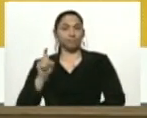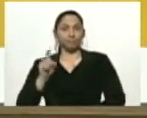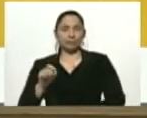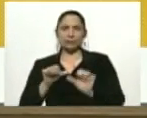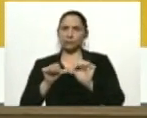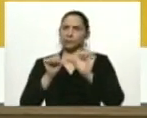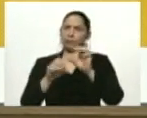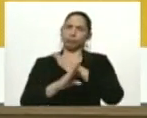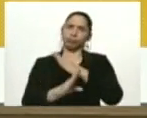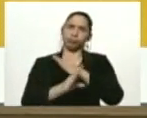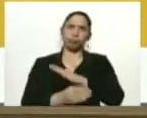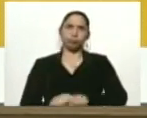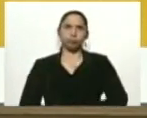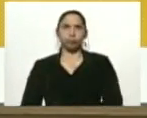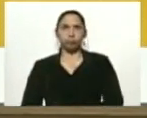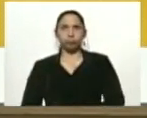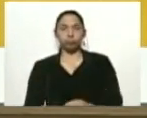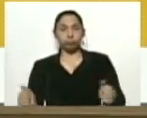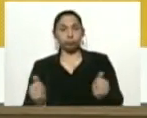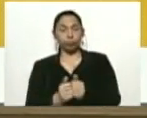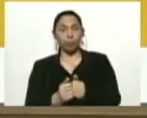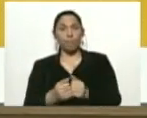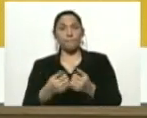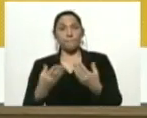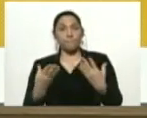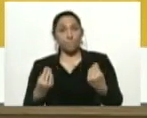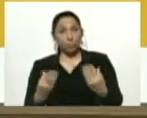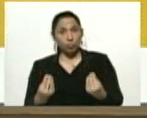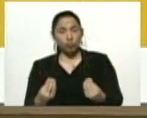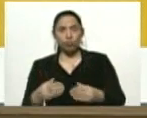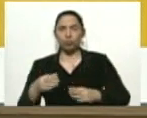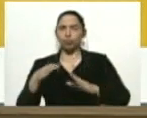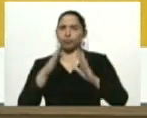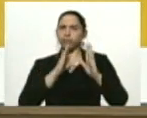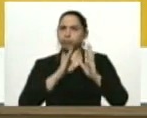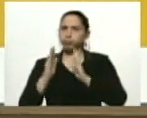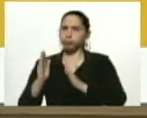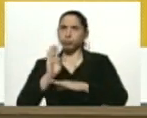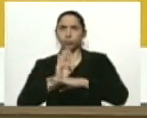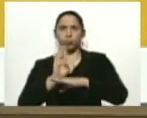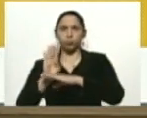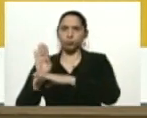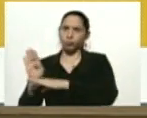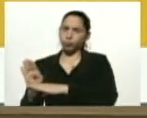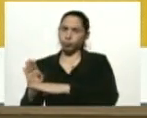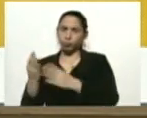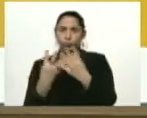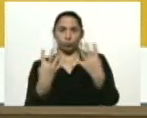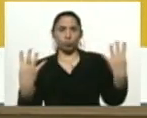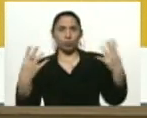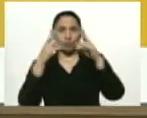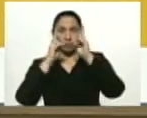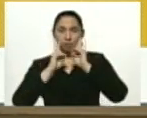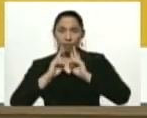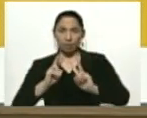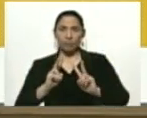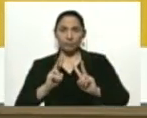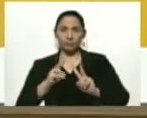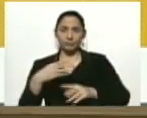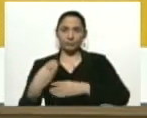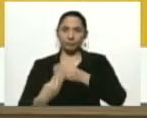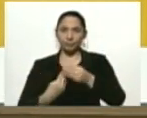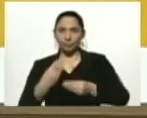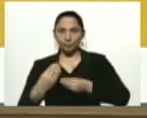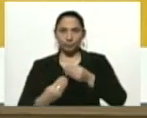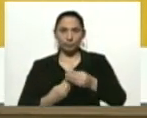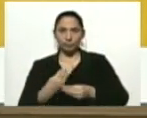mantener con mucho, bueno, ser muy estricto en el cordón sanitario y epidemiológico que se ha establecido